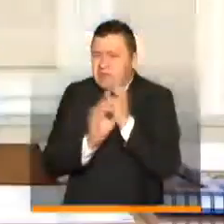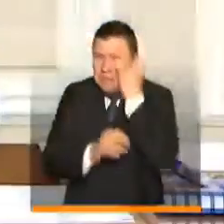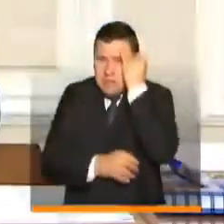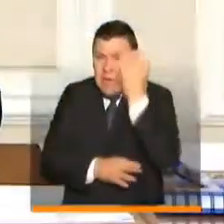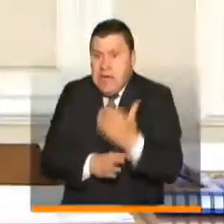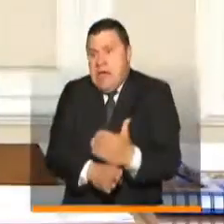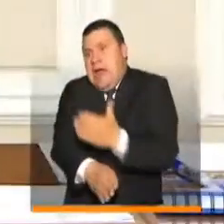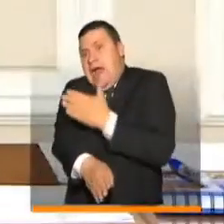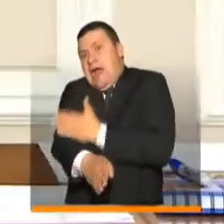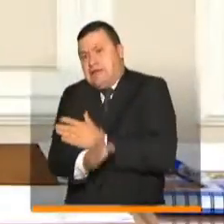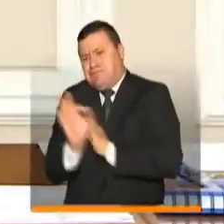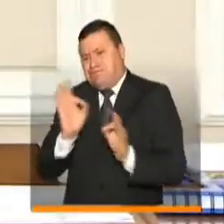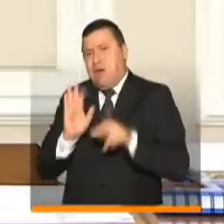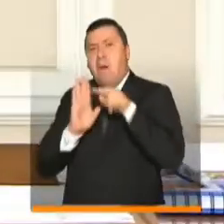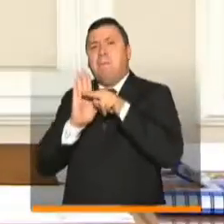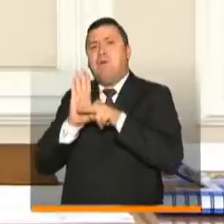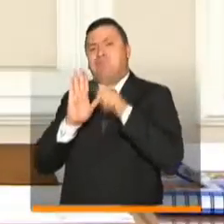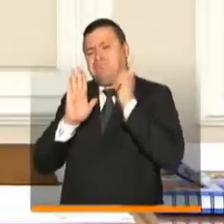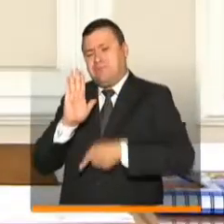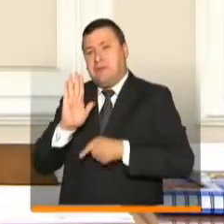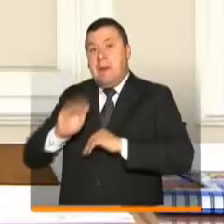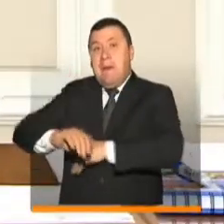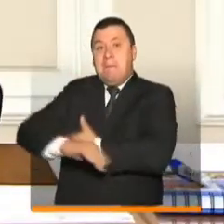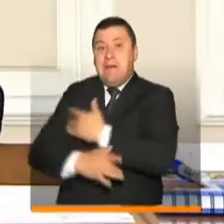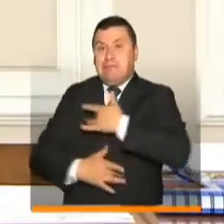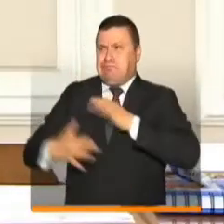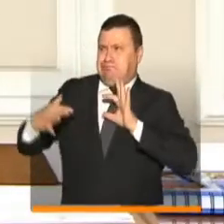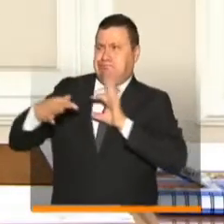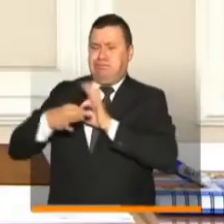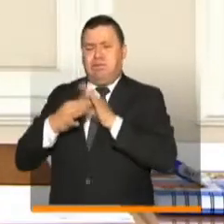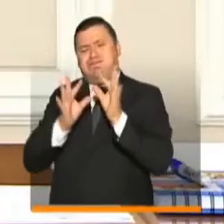preparándonos con los protocolos de la mano con el Ministerio de Salud ha sido fundamental. tal?